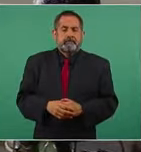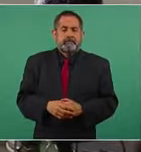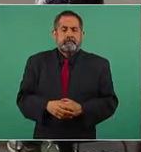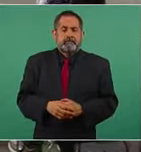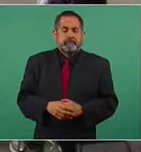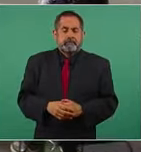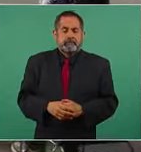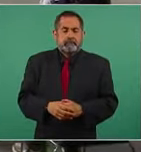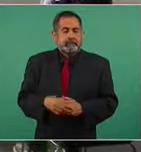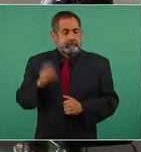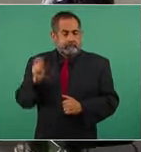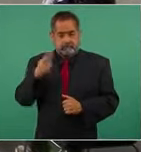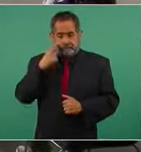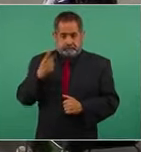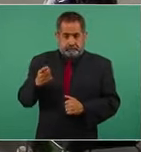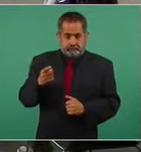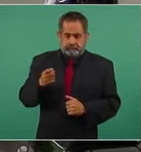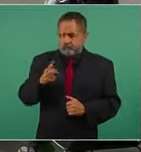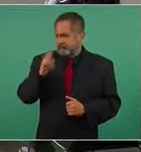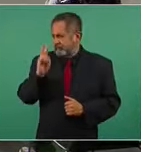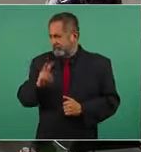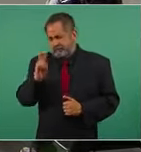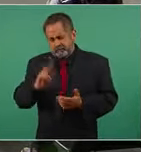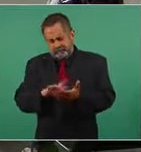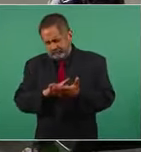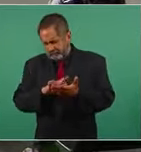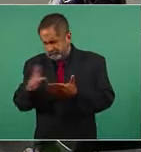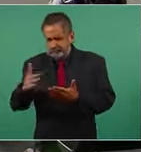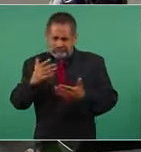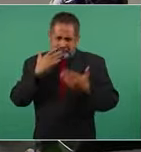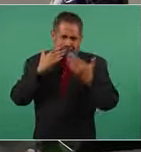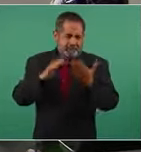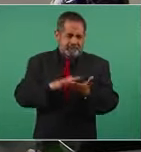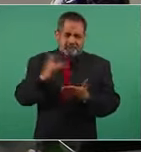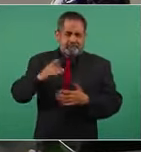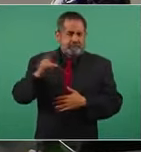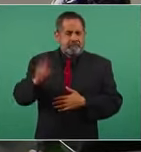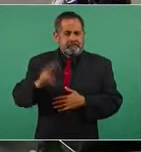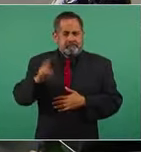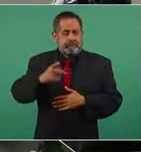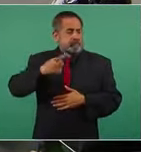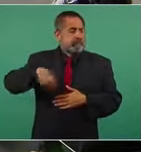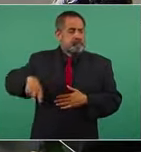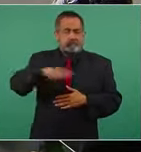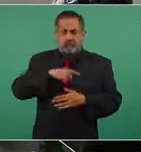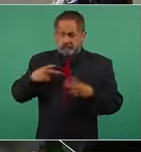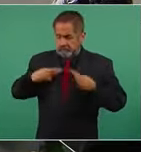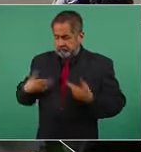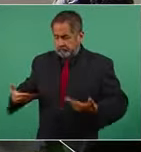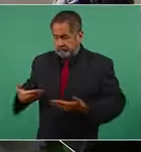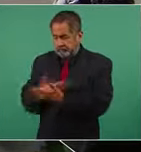y es agradecerle a nuestros paisanos.